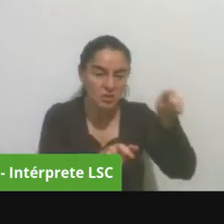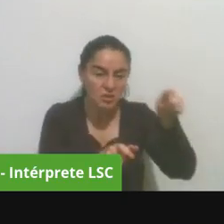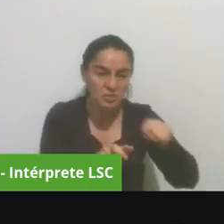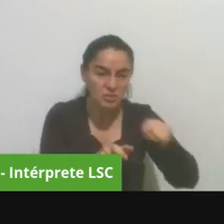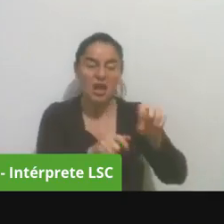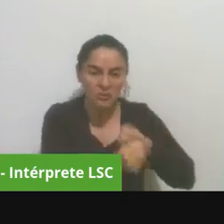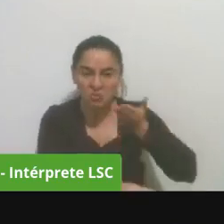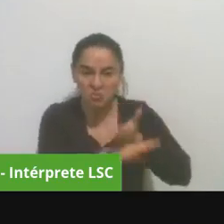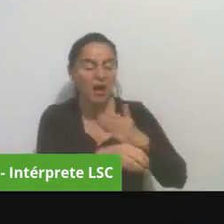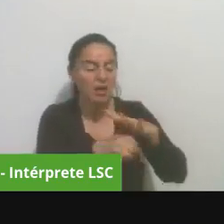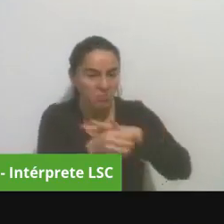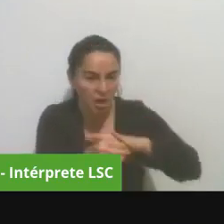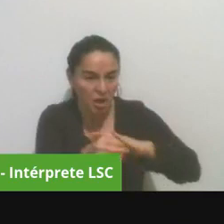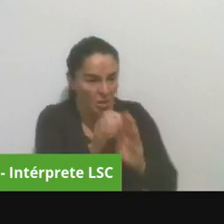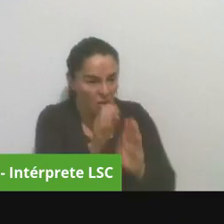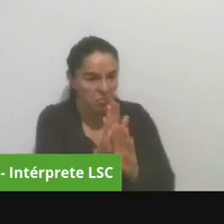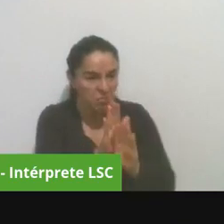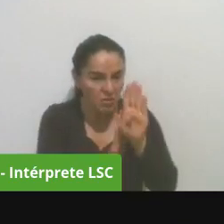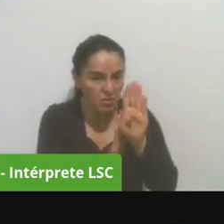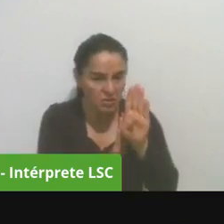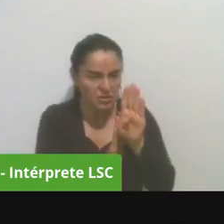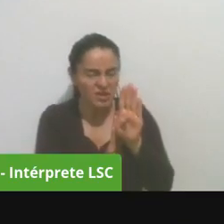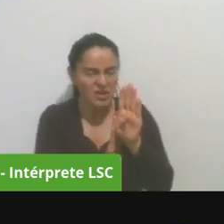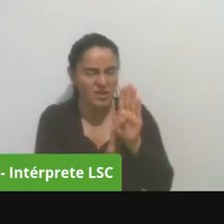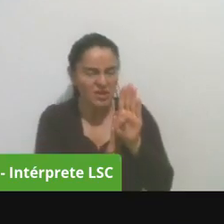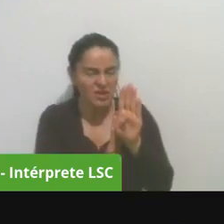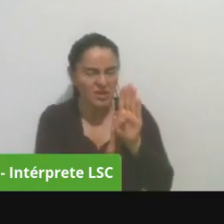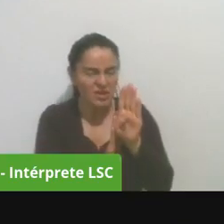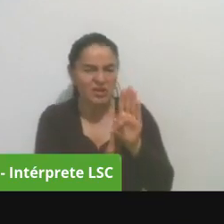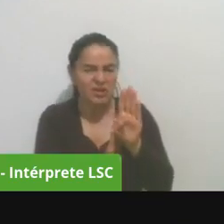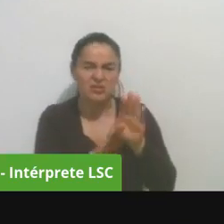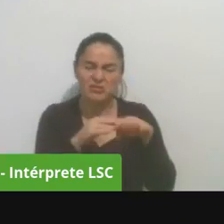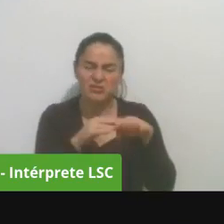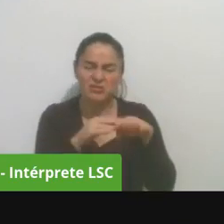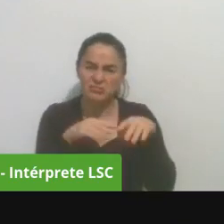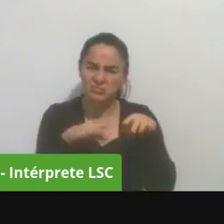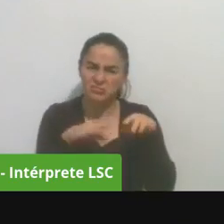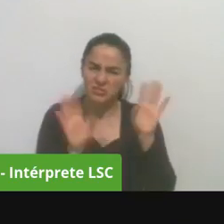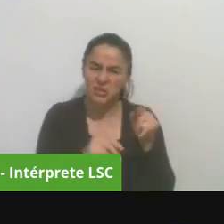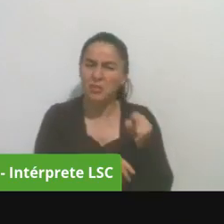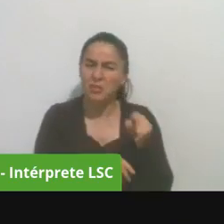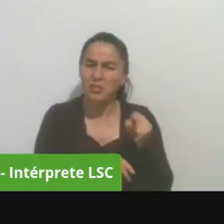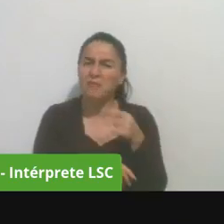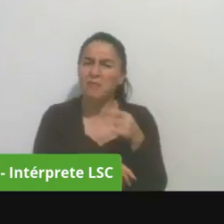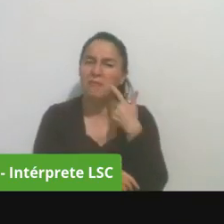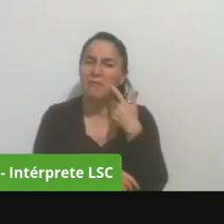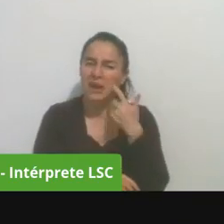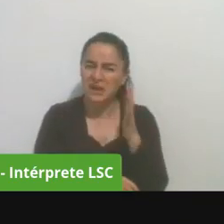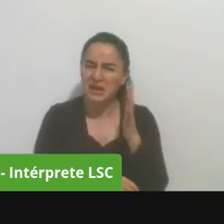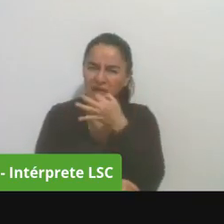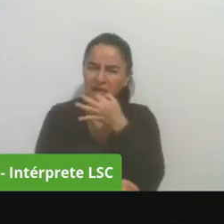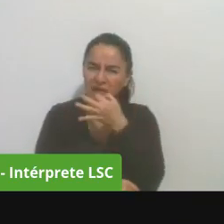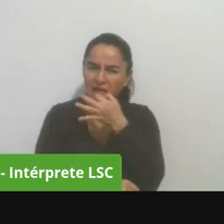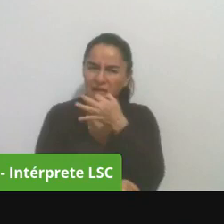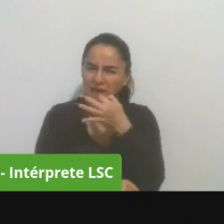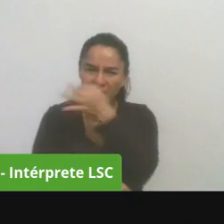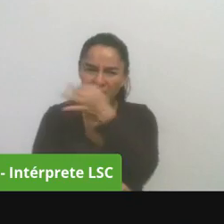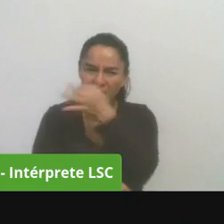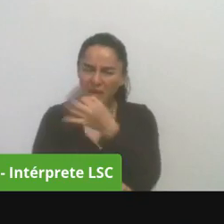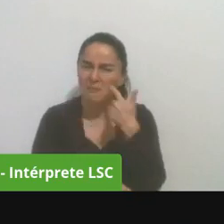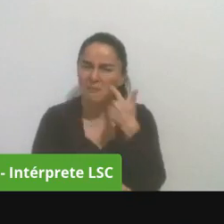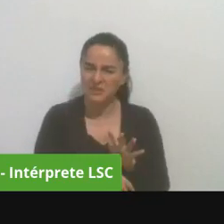esto es como una especie de denuncia por supuesto que hace julio mesa y le pregunto yo alejandra